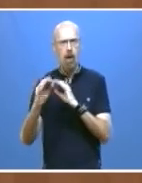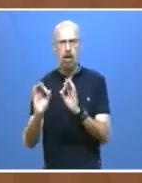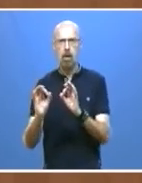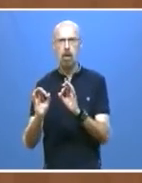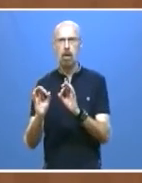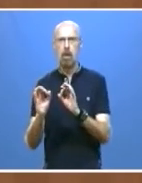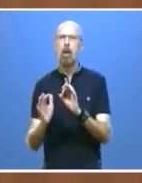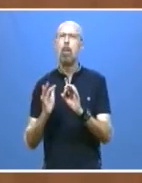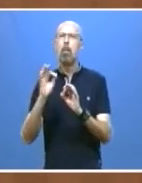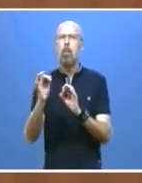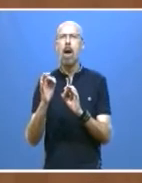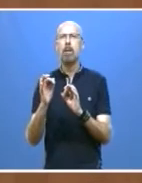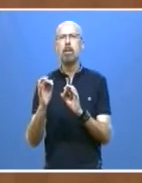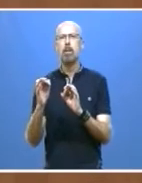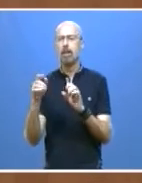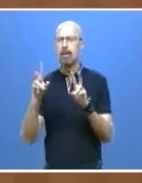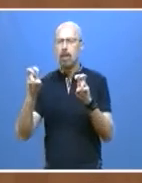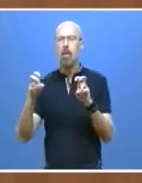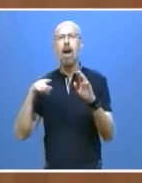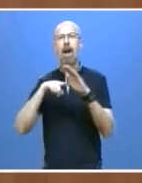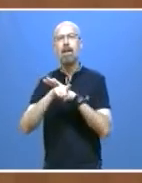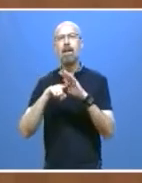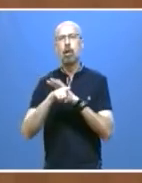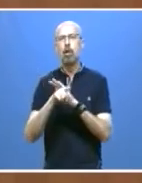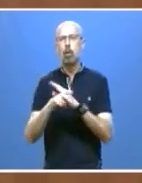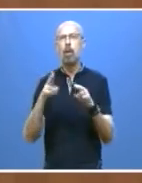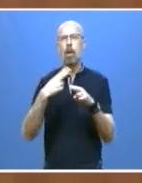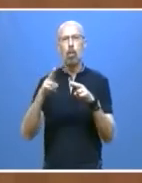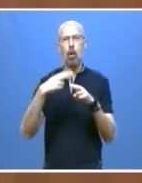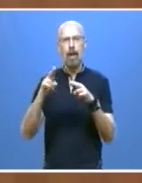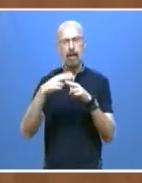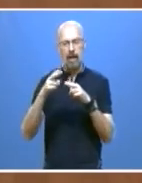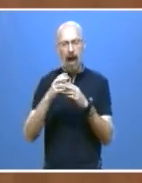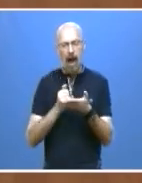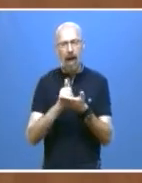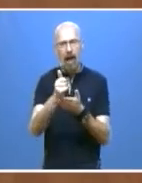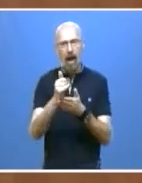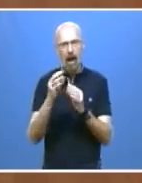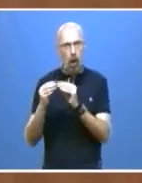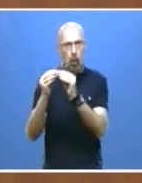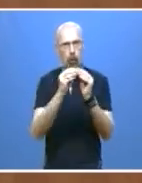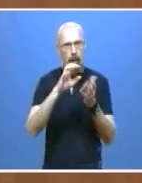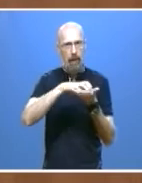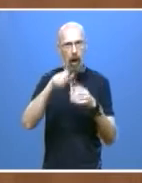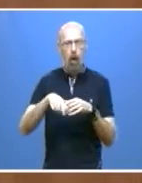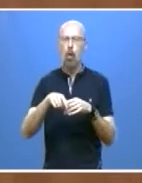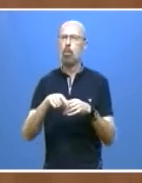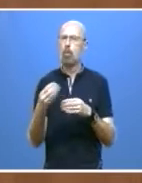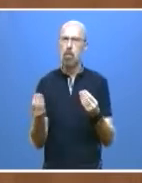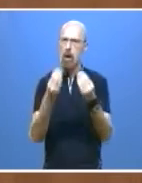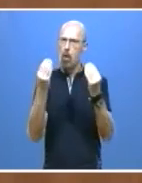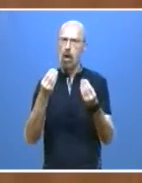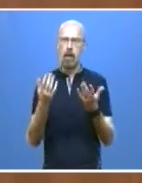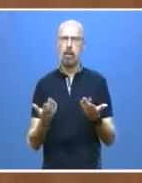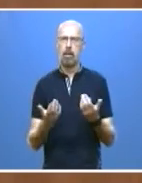más sólida como es la excelente gestión de la política agraria común en nuestra comunidad autónoma. Durante la pandemia,